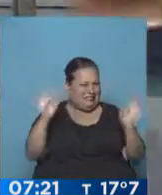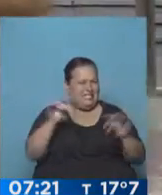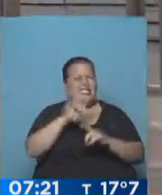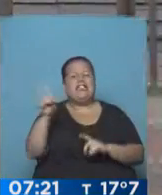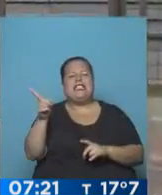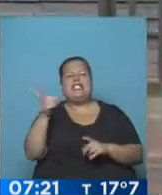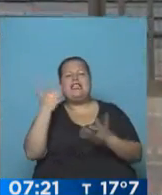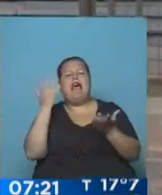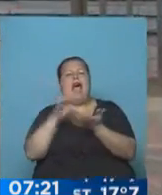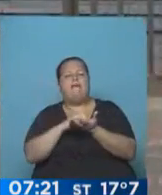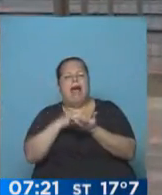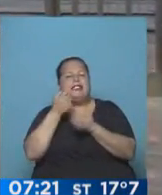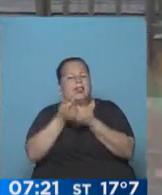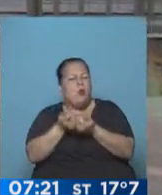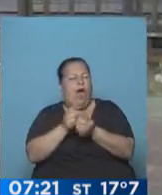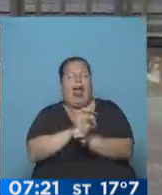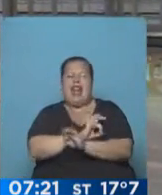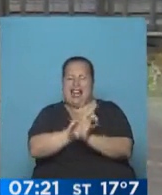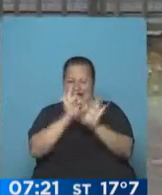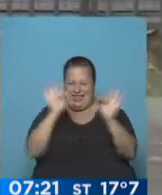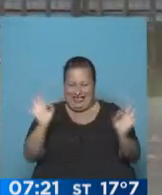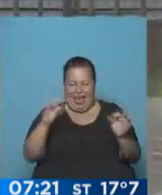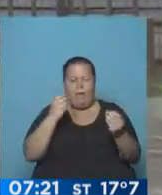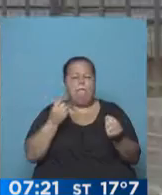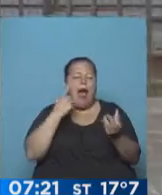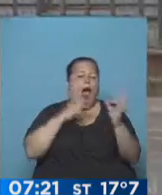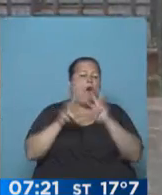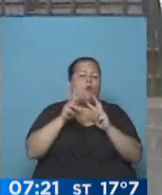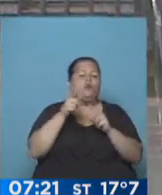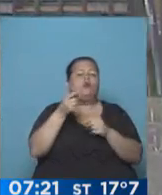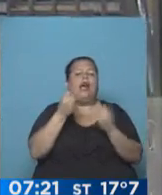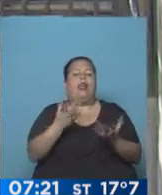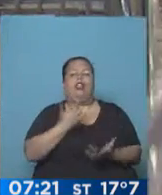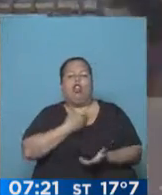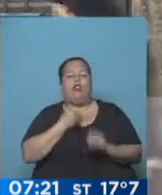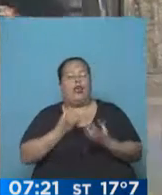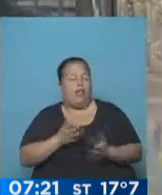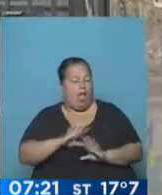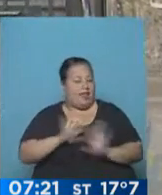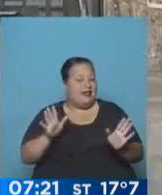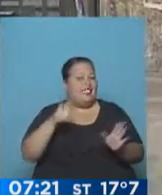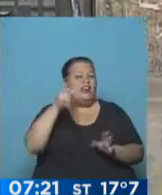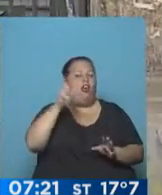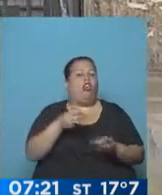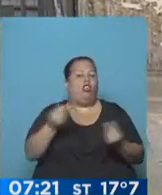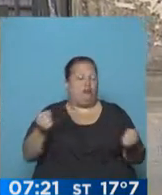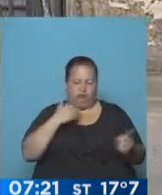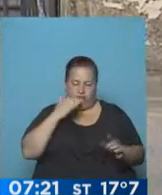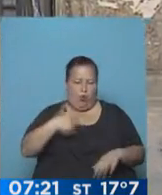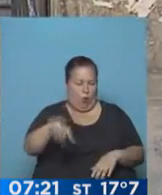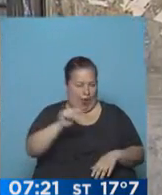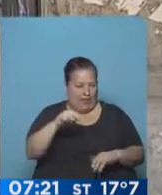ni un contacto más a su celular, ni nada que pueda dar, por lo menos, ni con su situación actual, ni tampoco con su paradero. En minutos